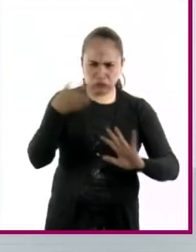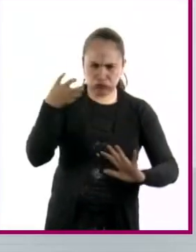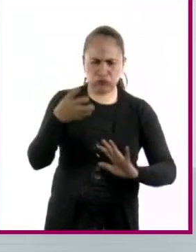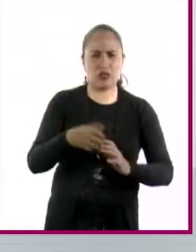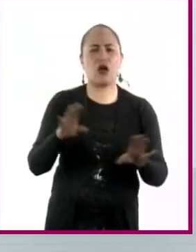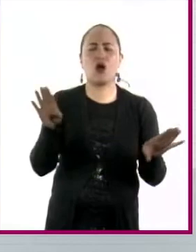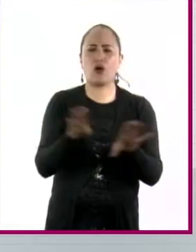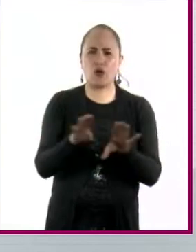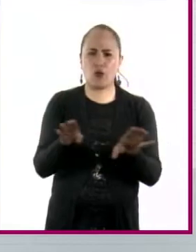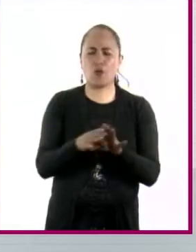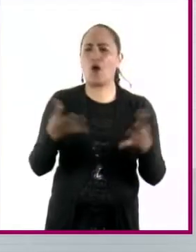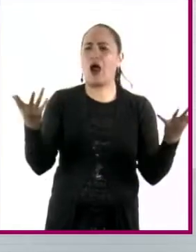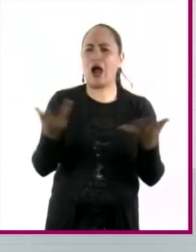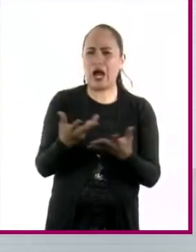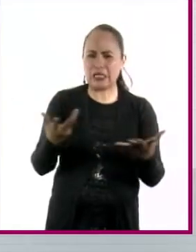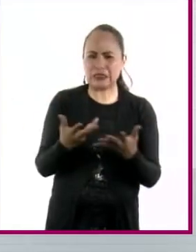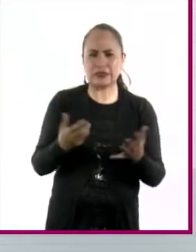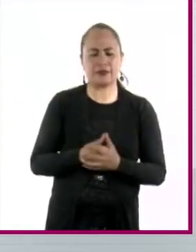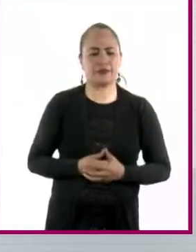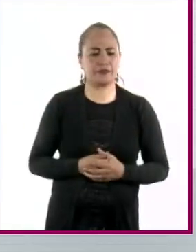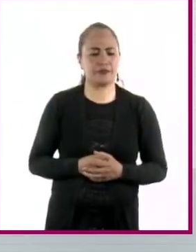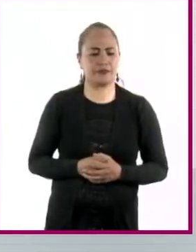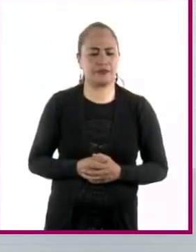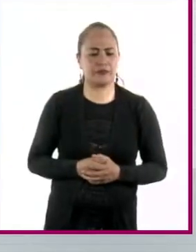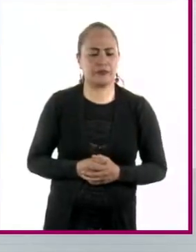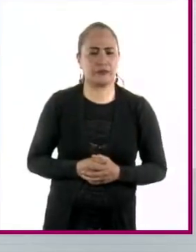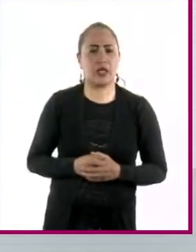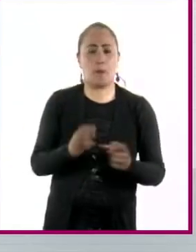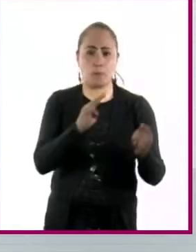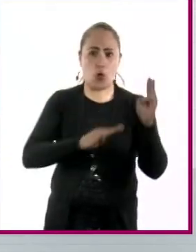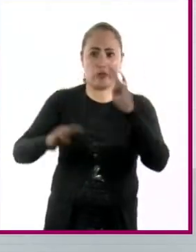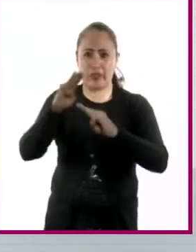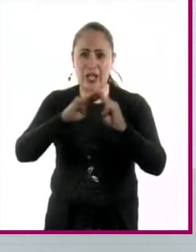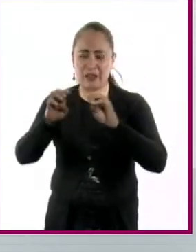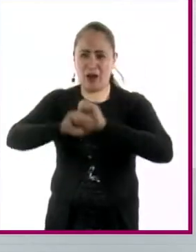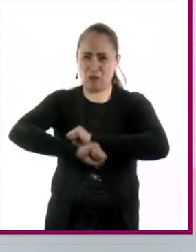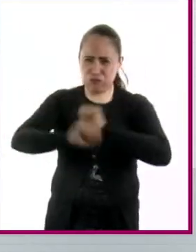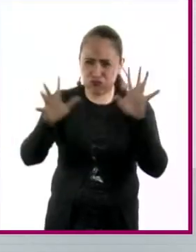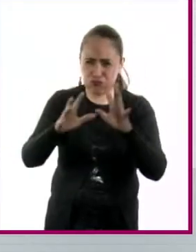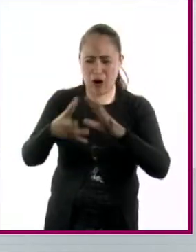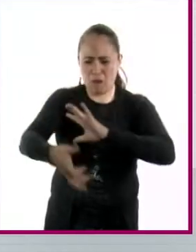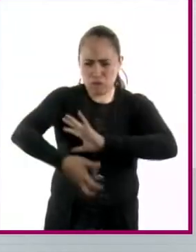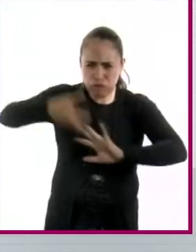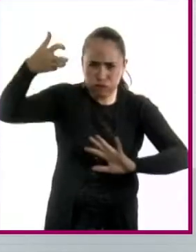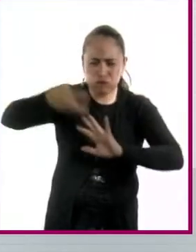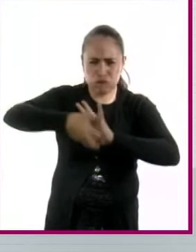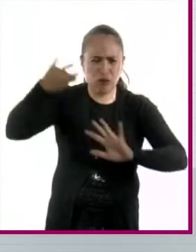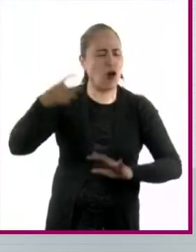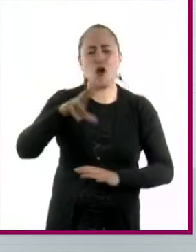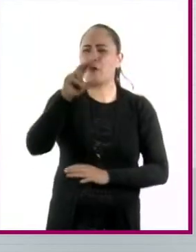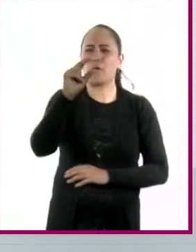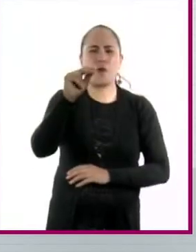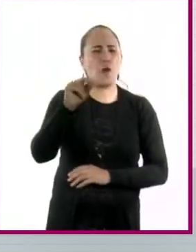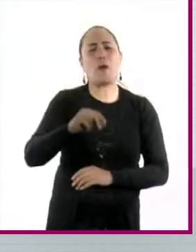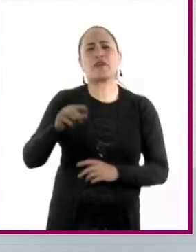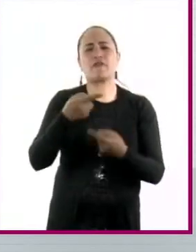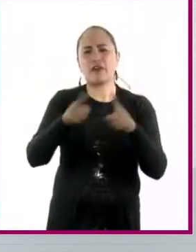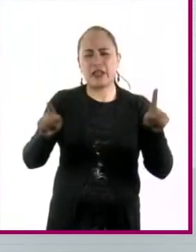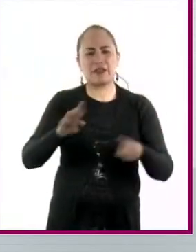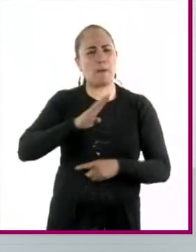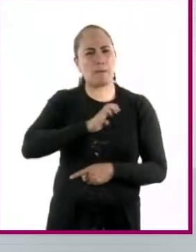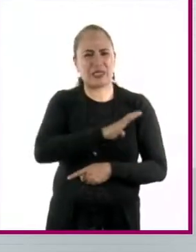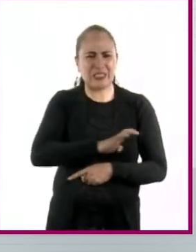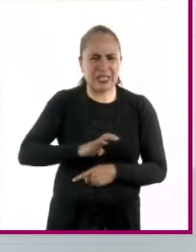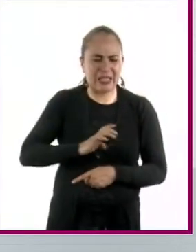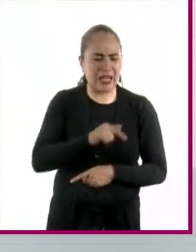prácticas sustentables, no rascando, dinamitando montañas, sino con microorganismos. Las bacterias pueden limpiar estos